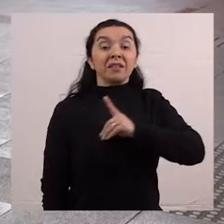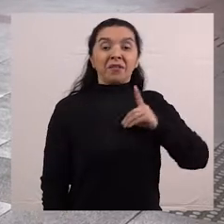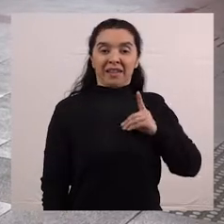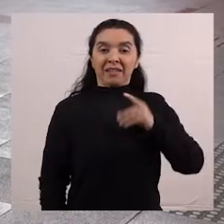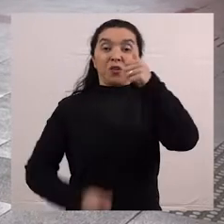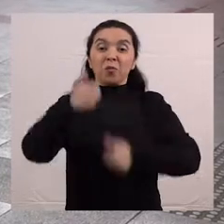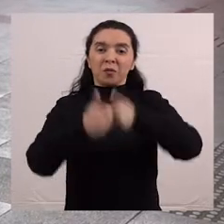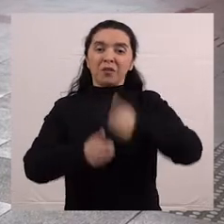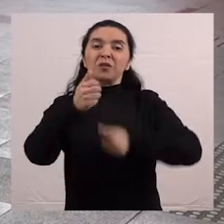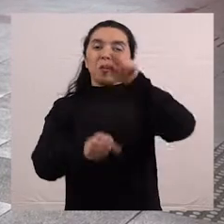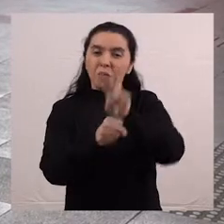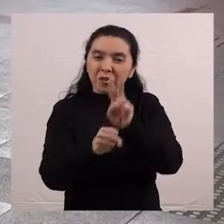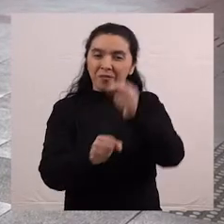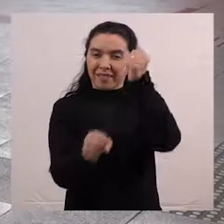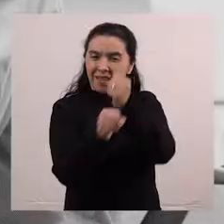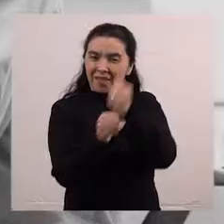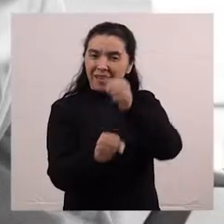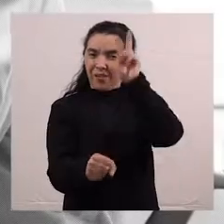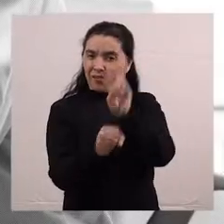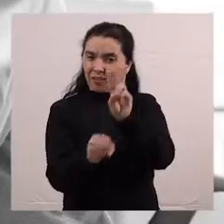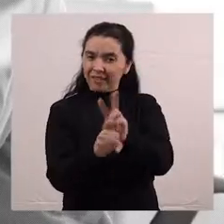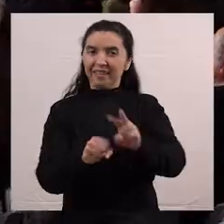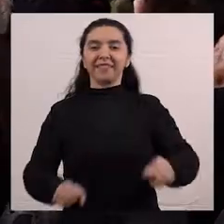carrera docente, de nuestra labor docente.